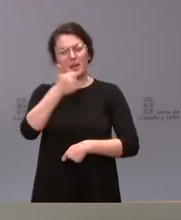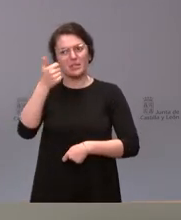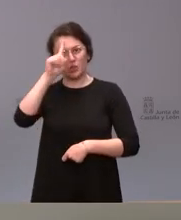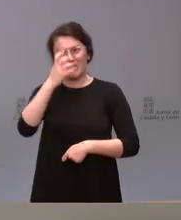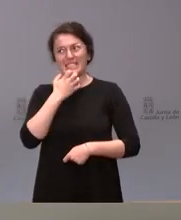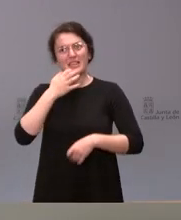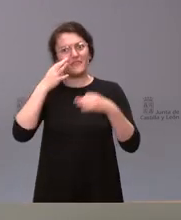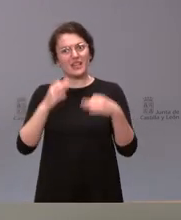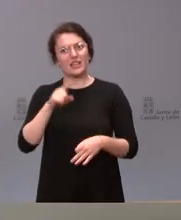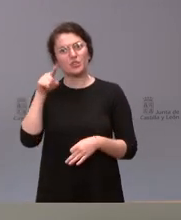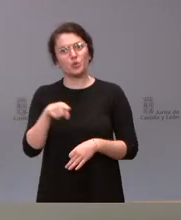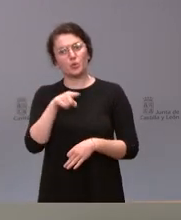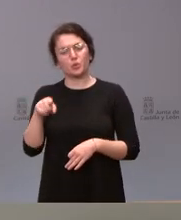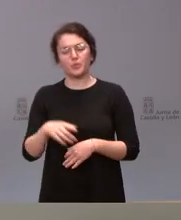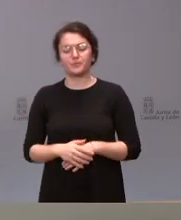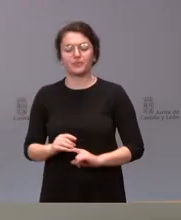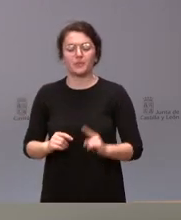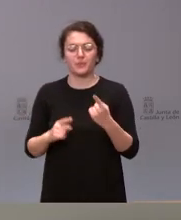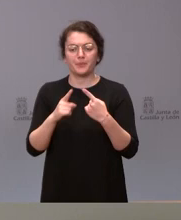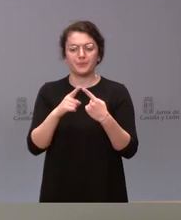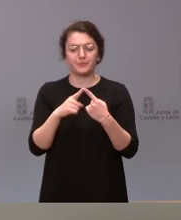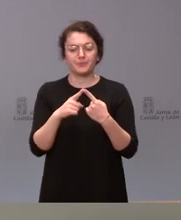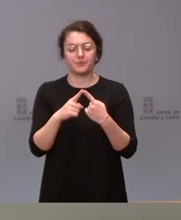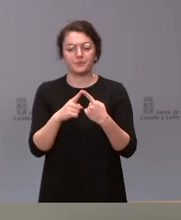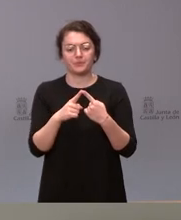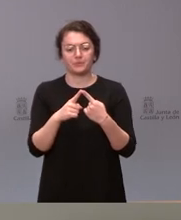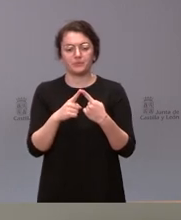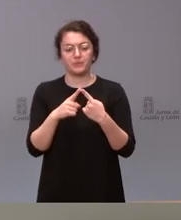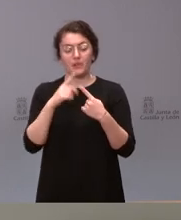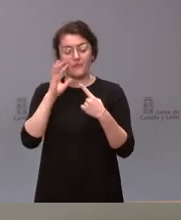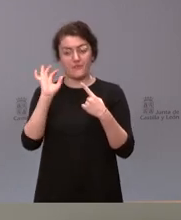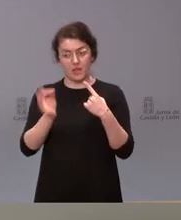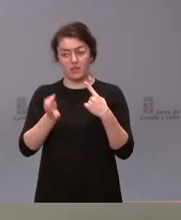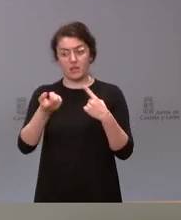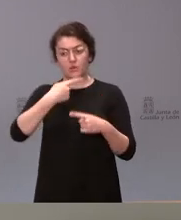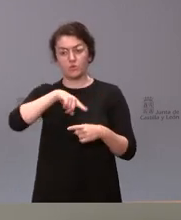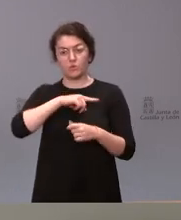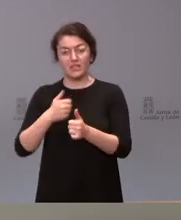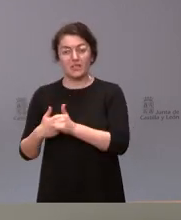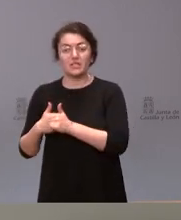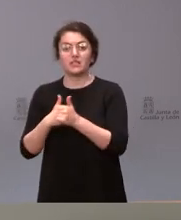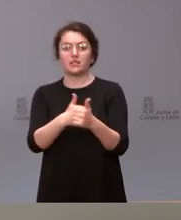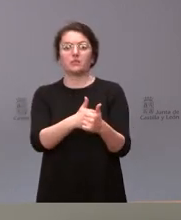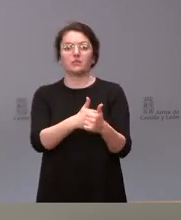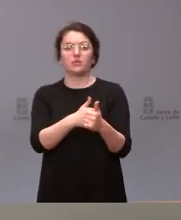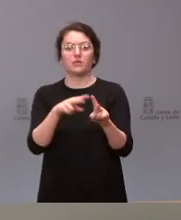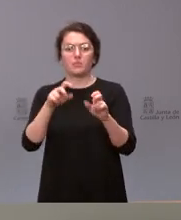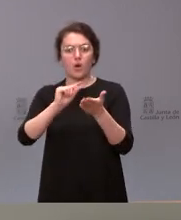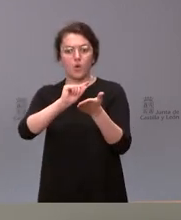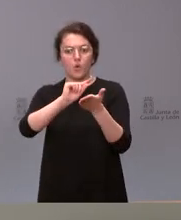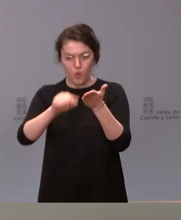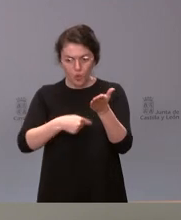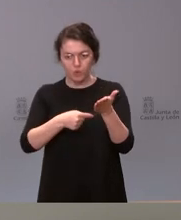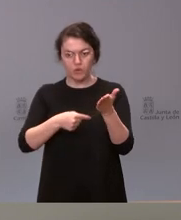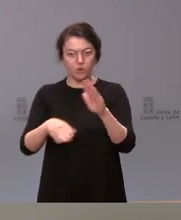En primero de las cuestiones que usted planteaba efectivamente nosotros hacemos un seguimiento del contrato vigente el contrato